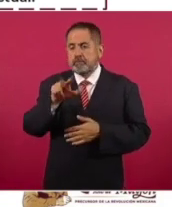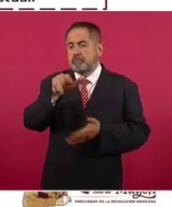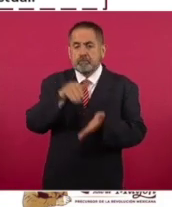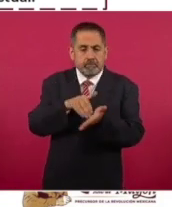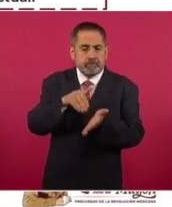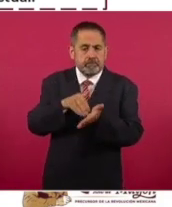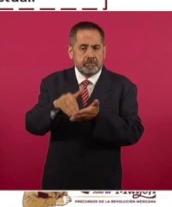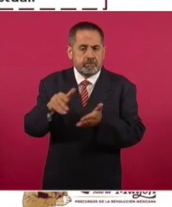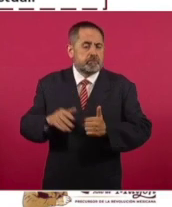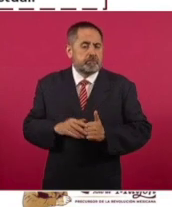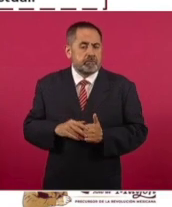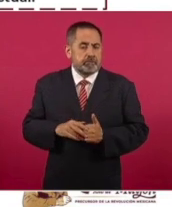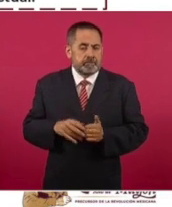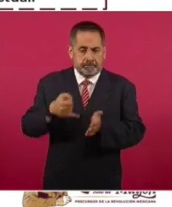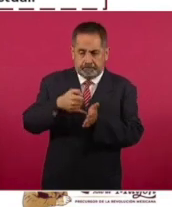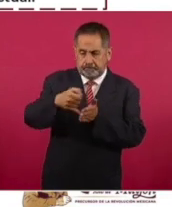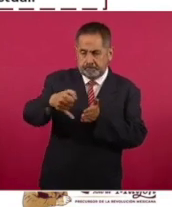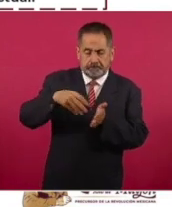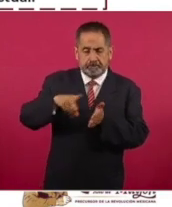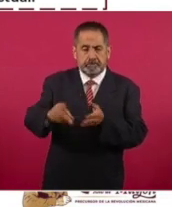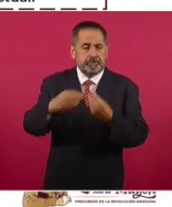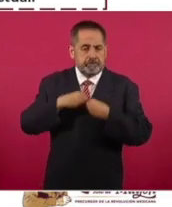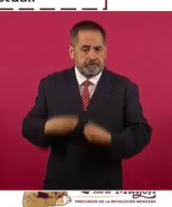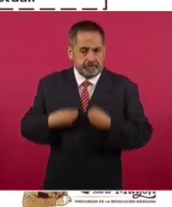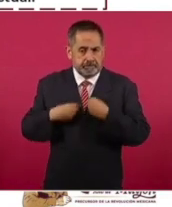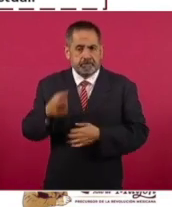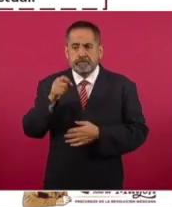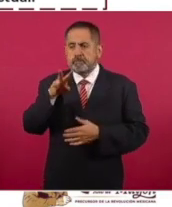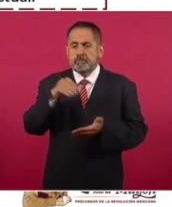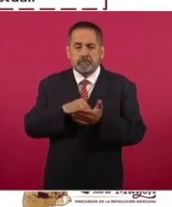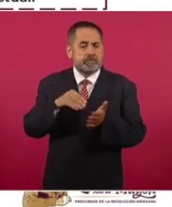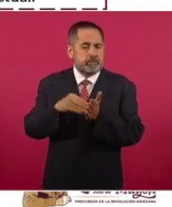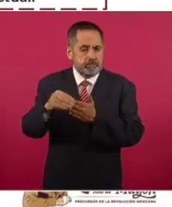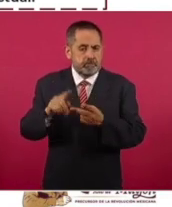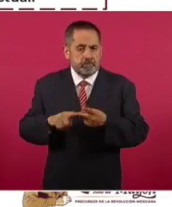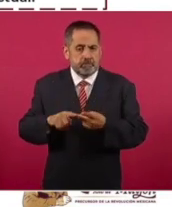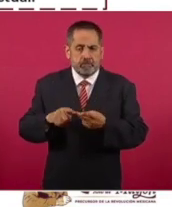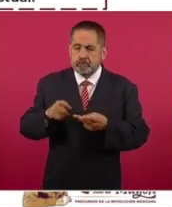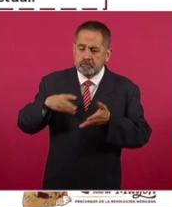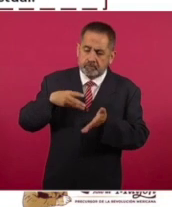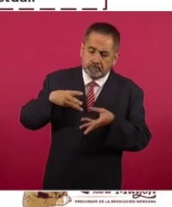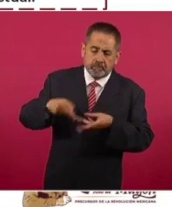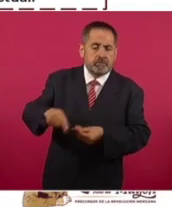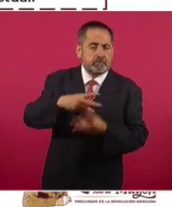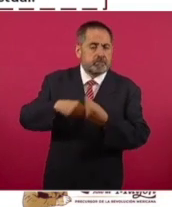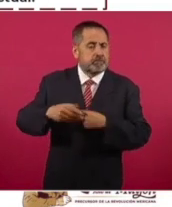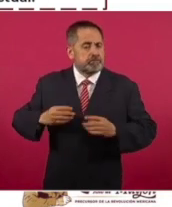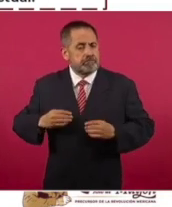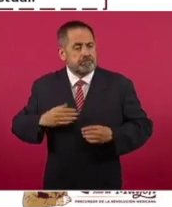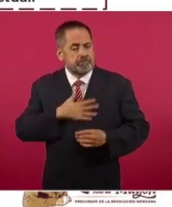sembrando vida 29 mil millones, producción para el bienestar 14 mil,